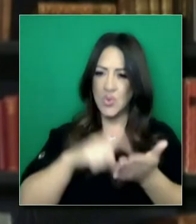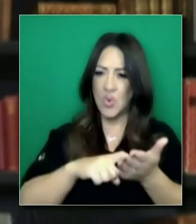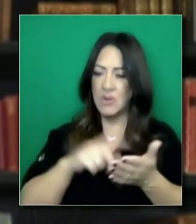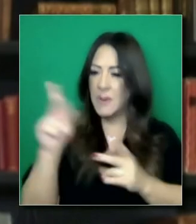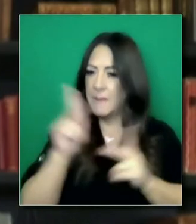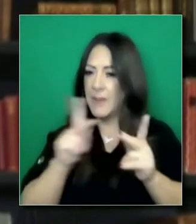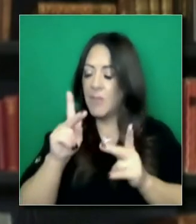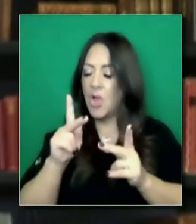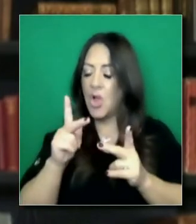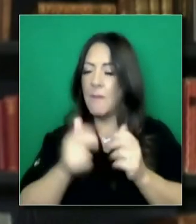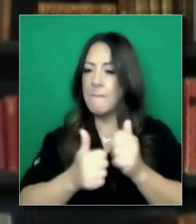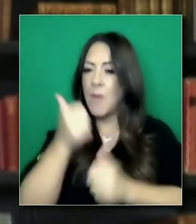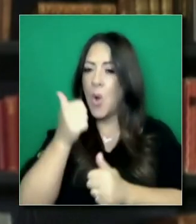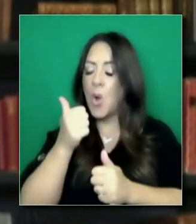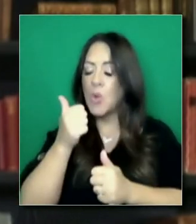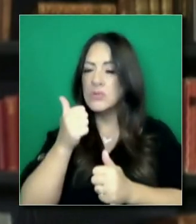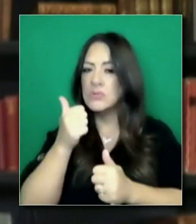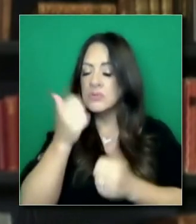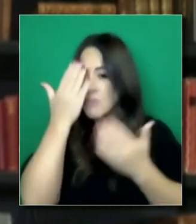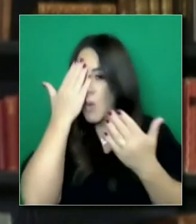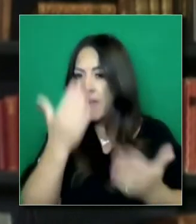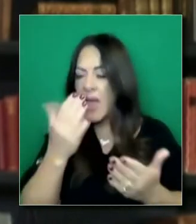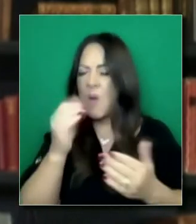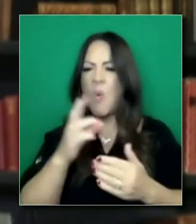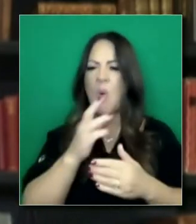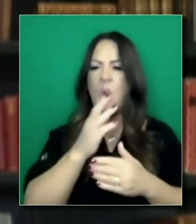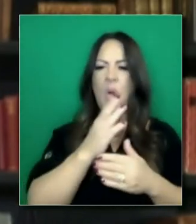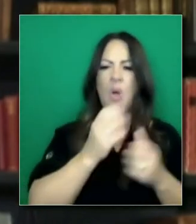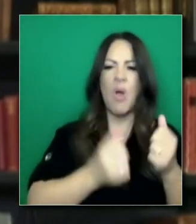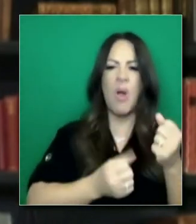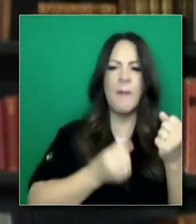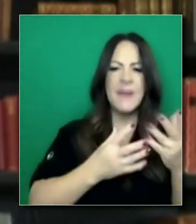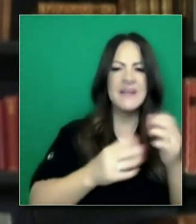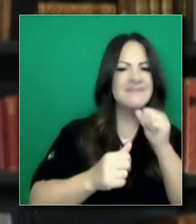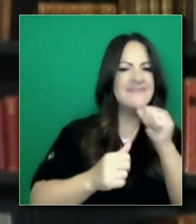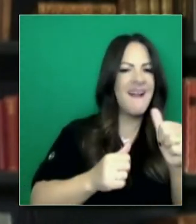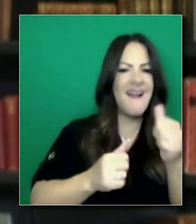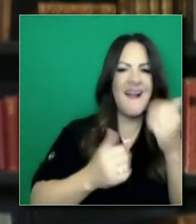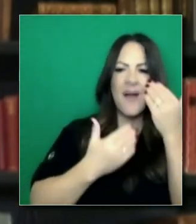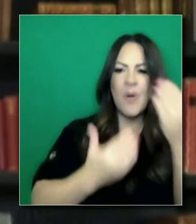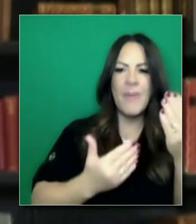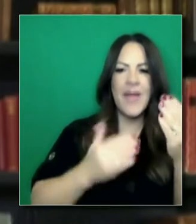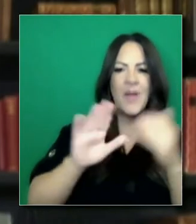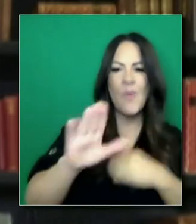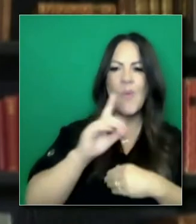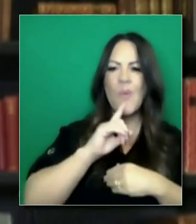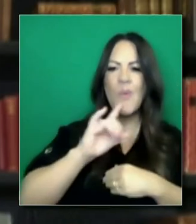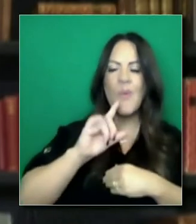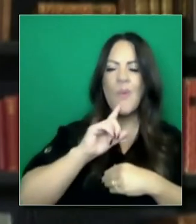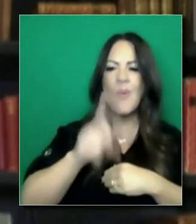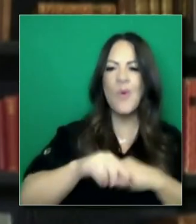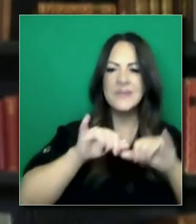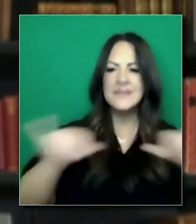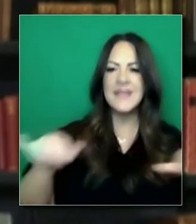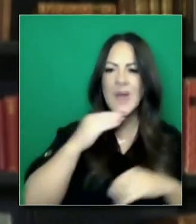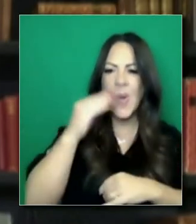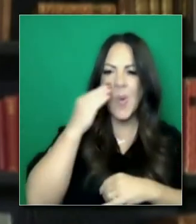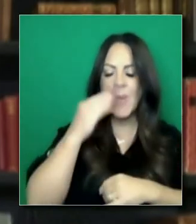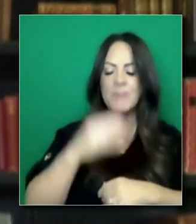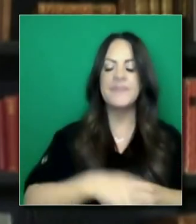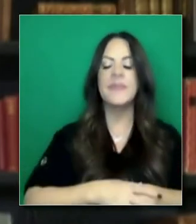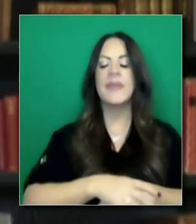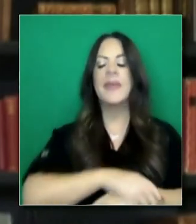prestando atención a esto o están siendo ignoradas? ¿Cómo entiende usted esto? Y